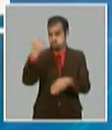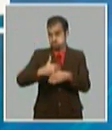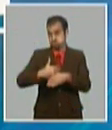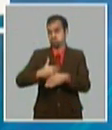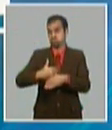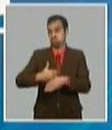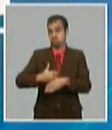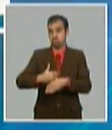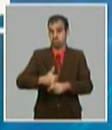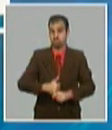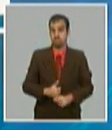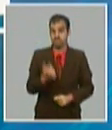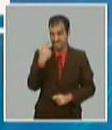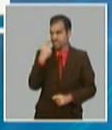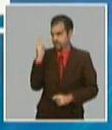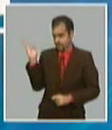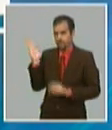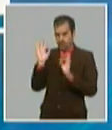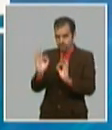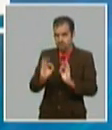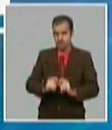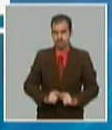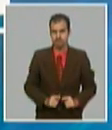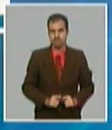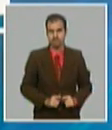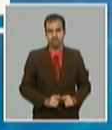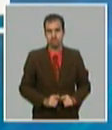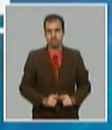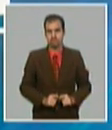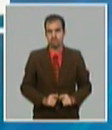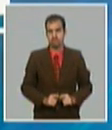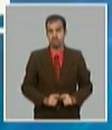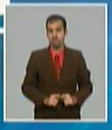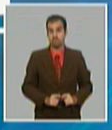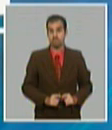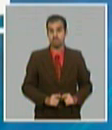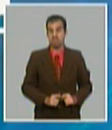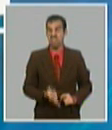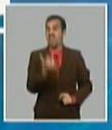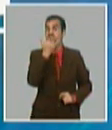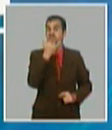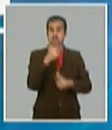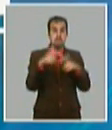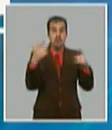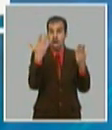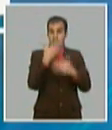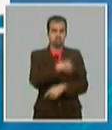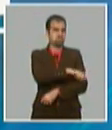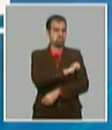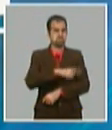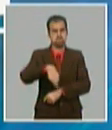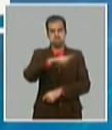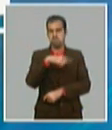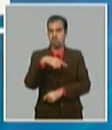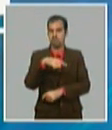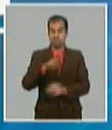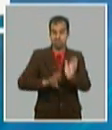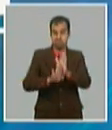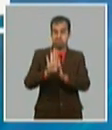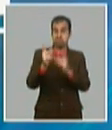y se expresa aquí afectando la calidad de vida de nuestro pueblo impidiendo el desarrollo económico del país